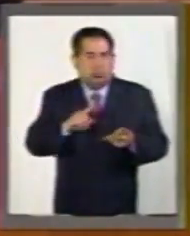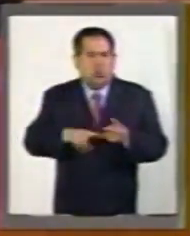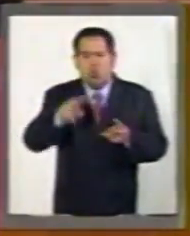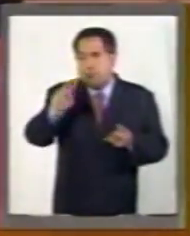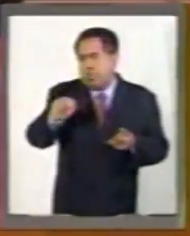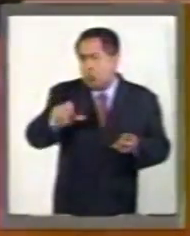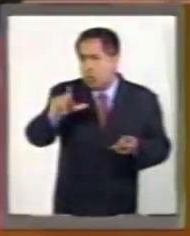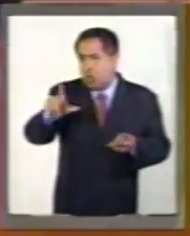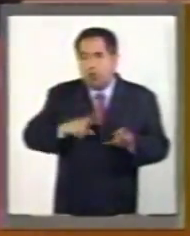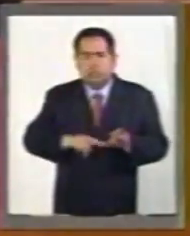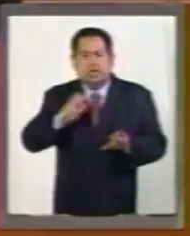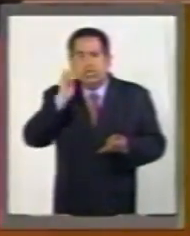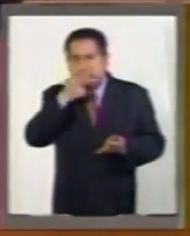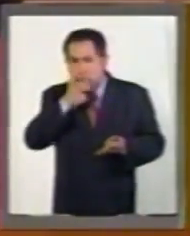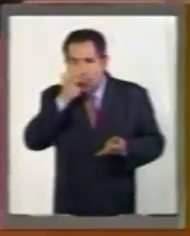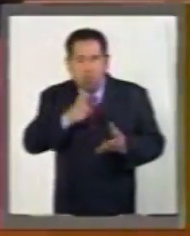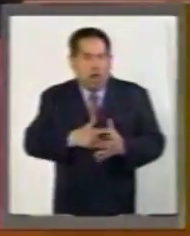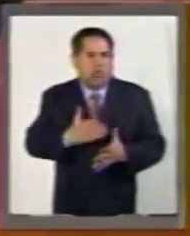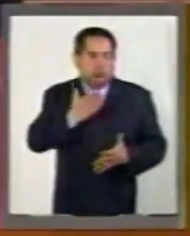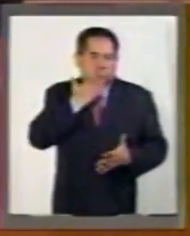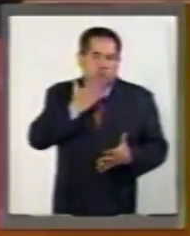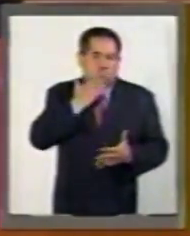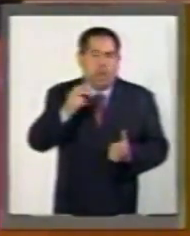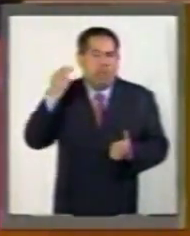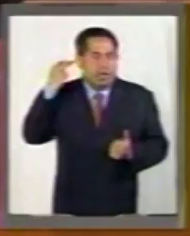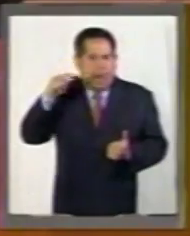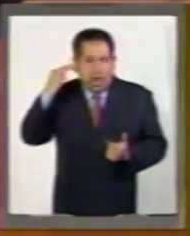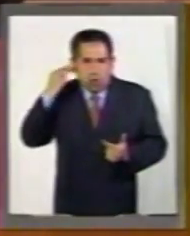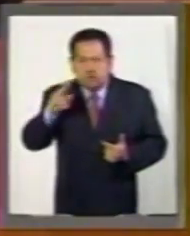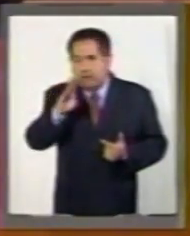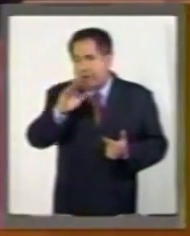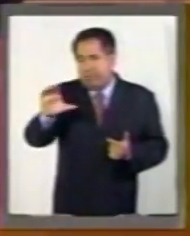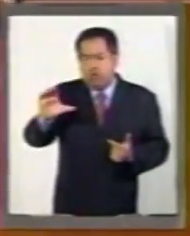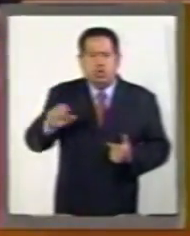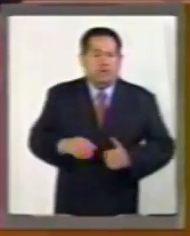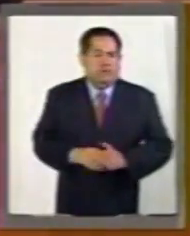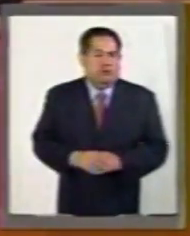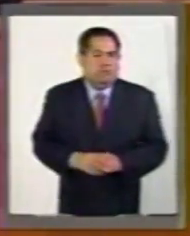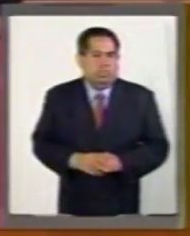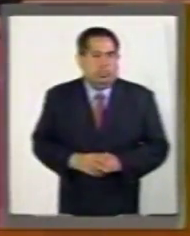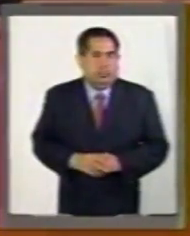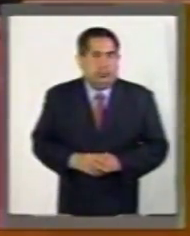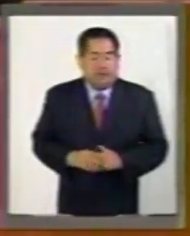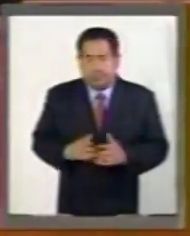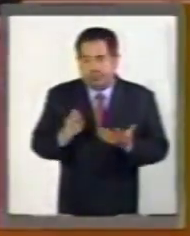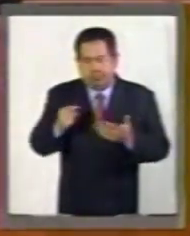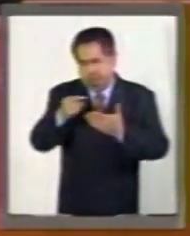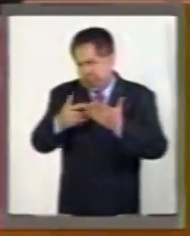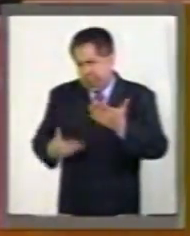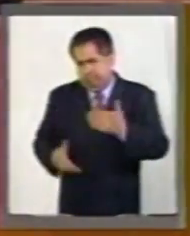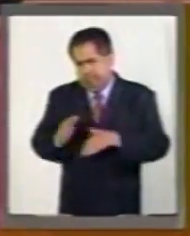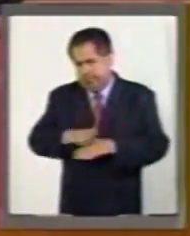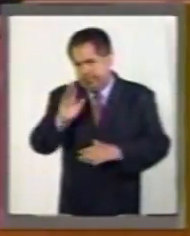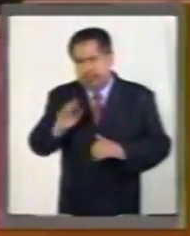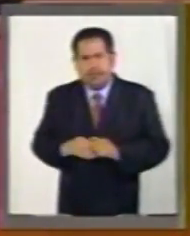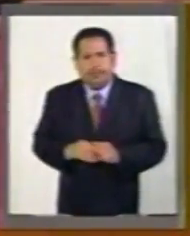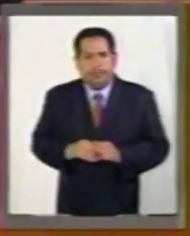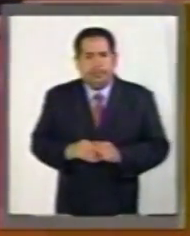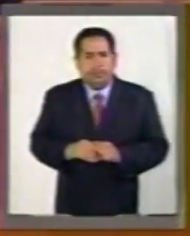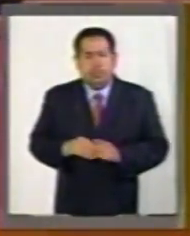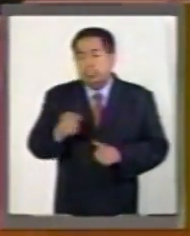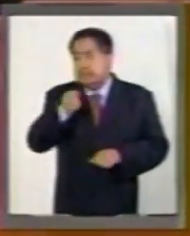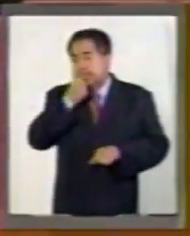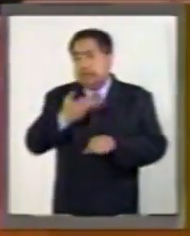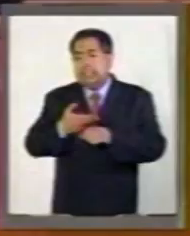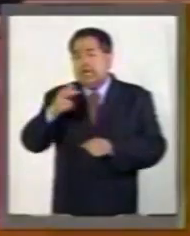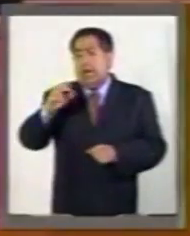Nuevo León, Chihuahua, Sonora, Veracruz, Baja California, entre muchos más. La Secretaría de